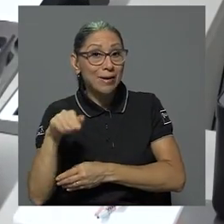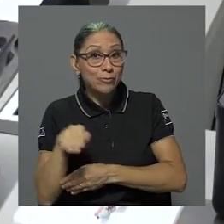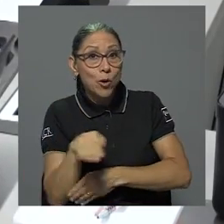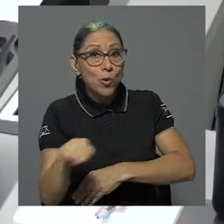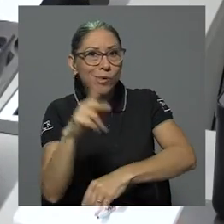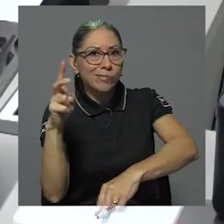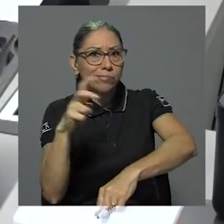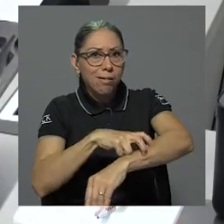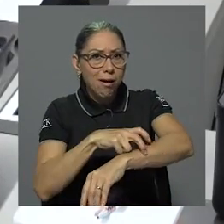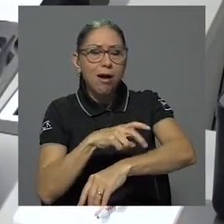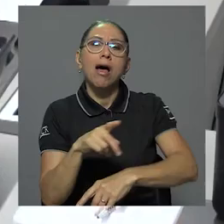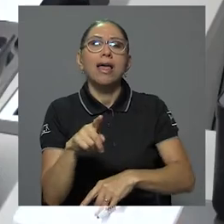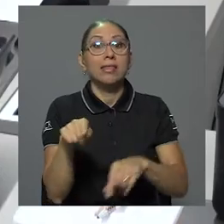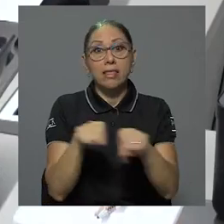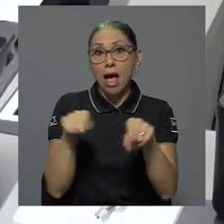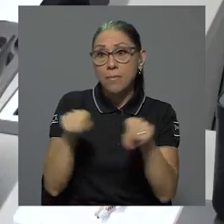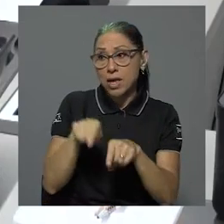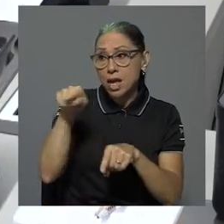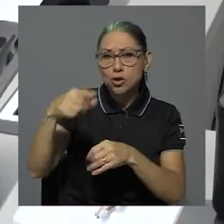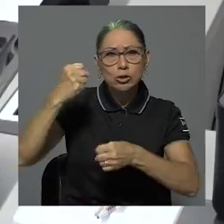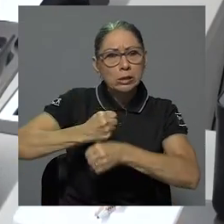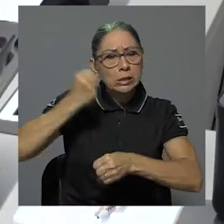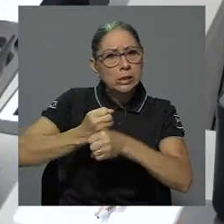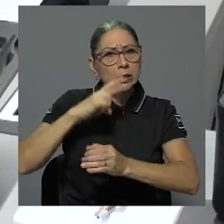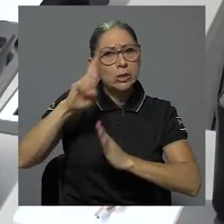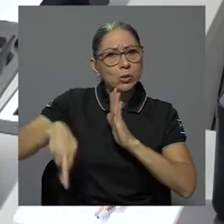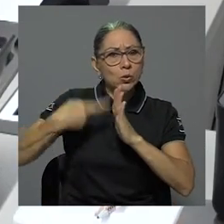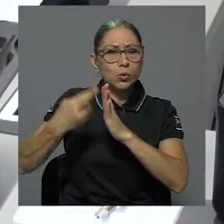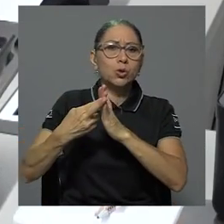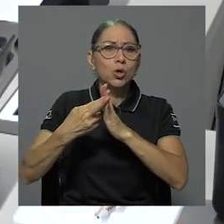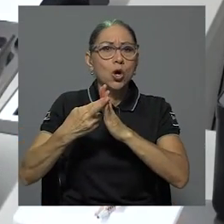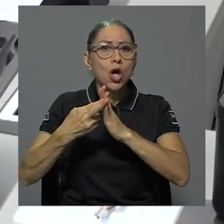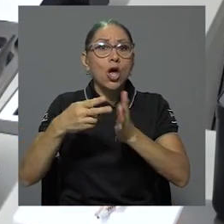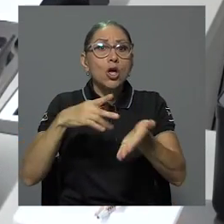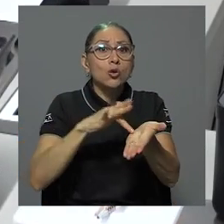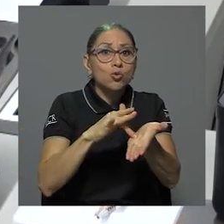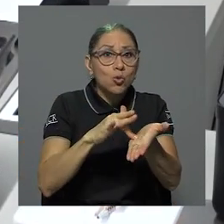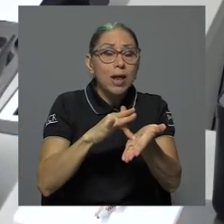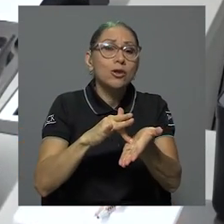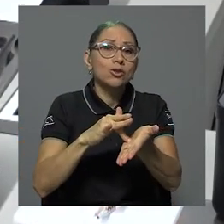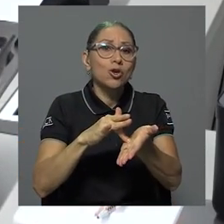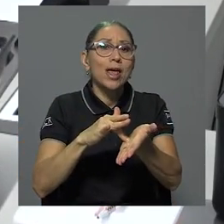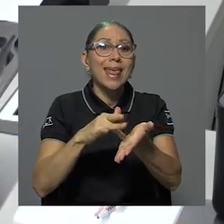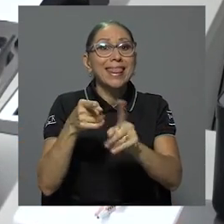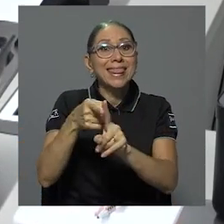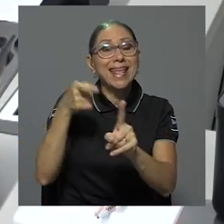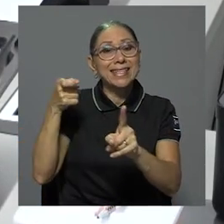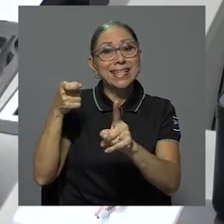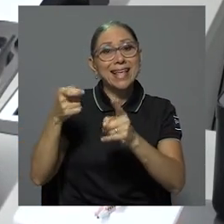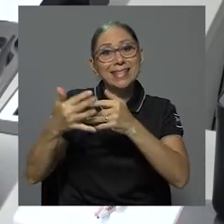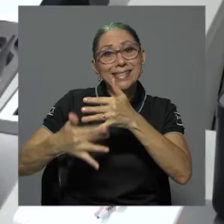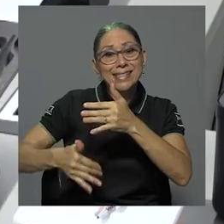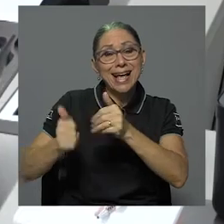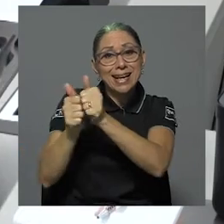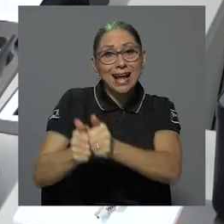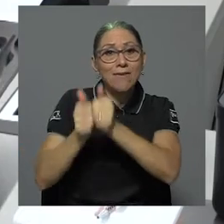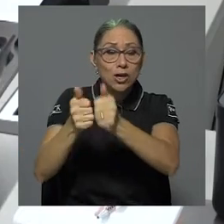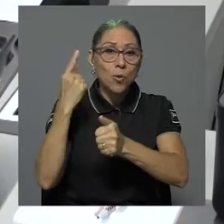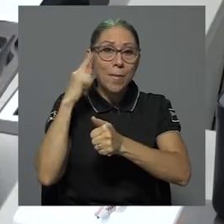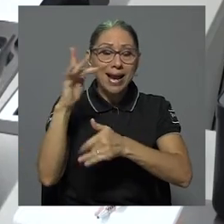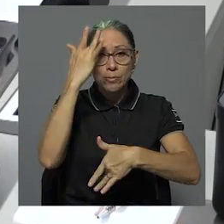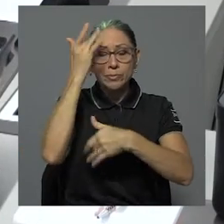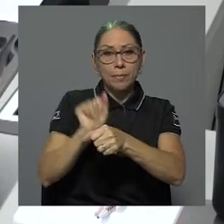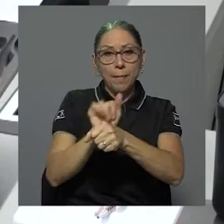papel que han jugado muy importante sobre los sueros equinos en la aplicación contra el COVID-19. El Instituto Clodomiro